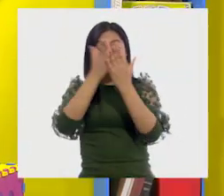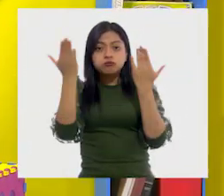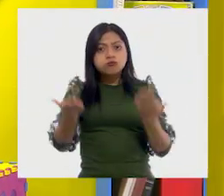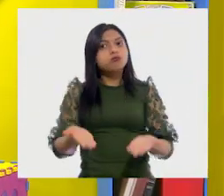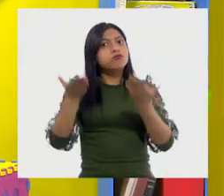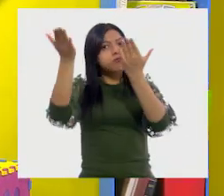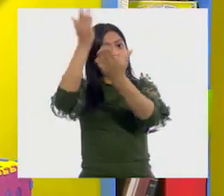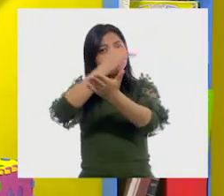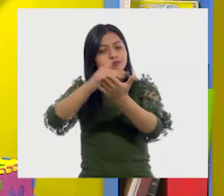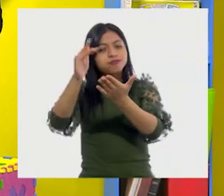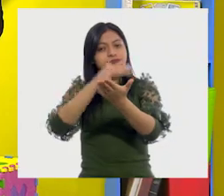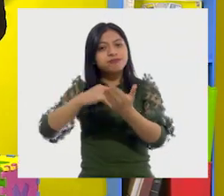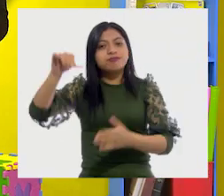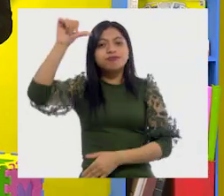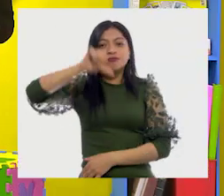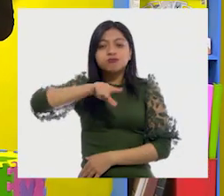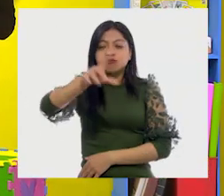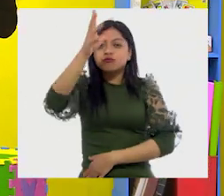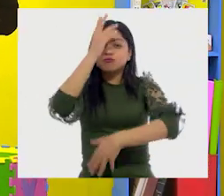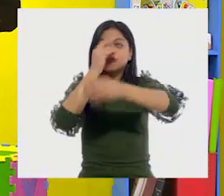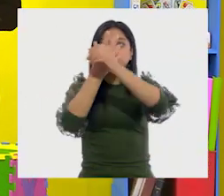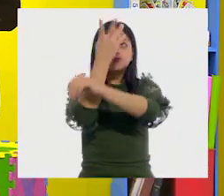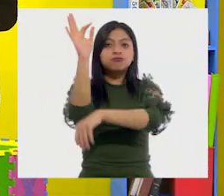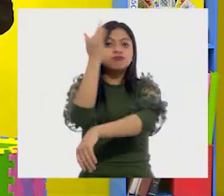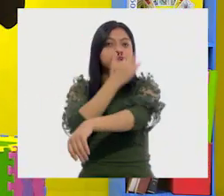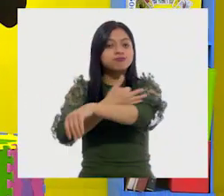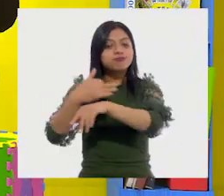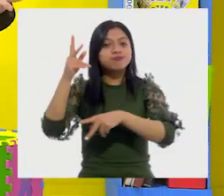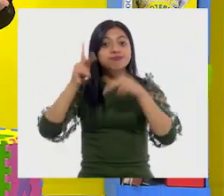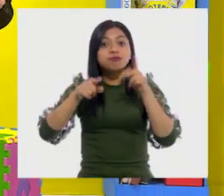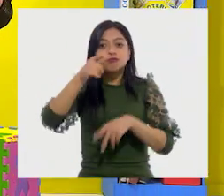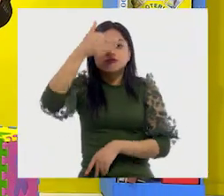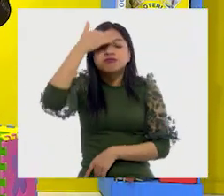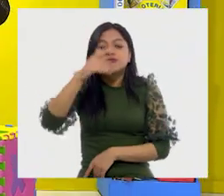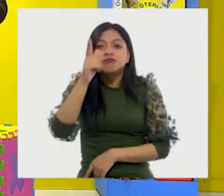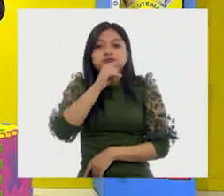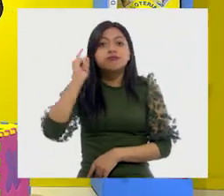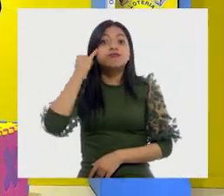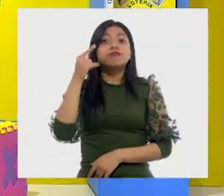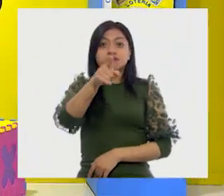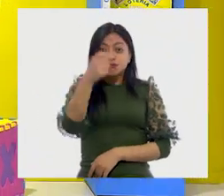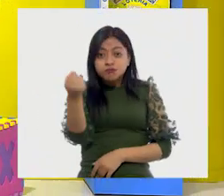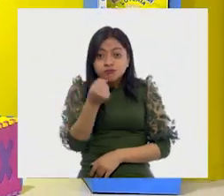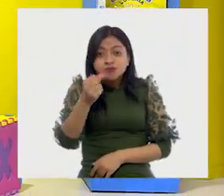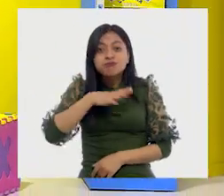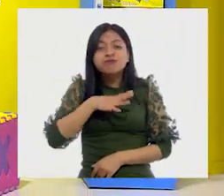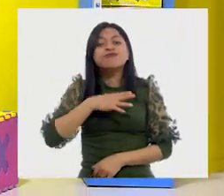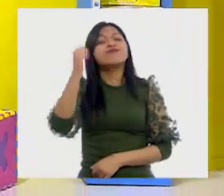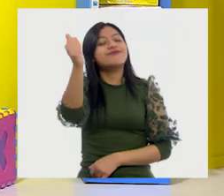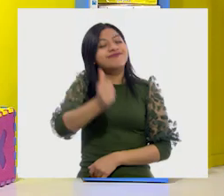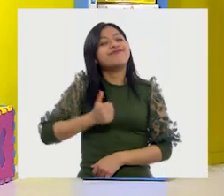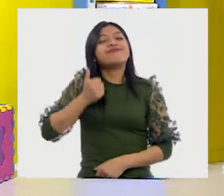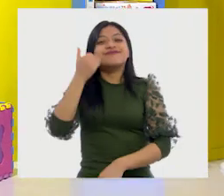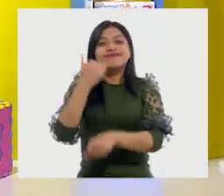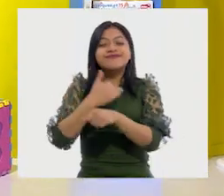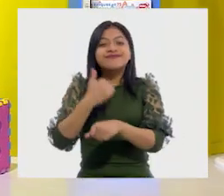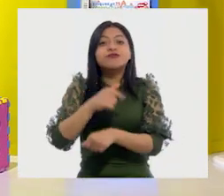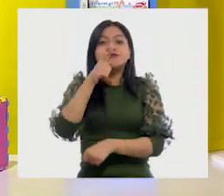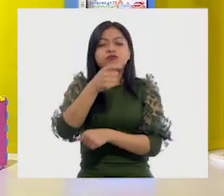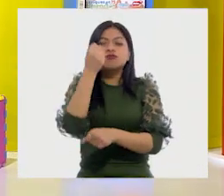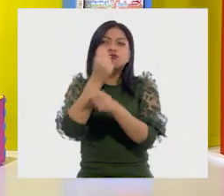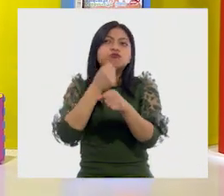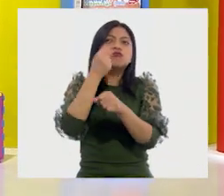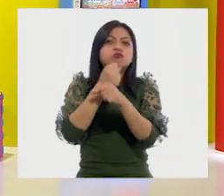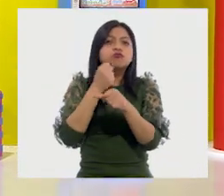otros libros y comenta el tema de hoy con tu familia. Si tienes la fortuna de hablar una lengua indígena, aprovecha también este momento para